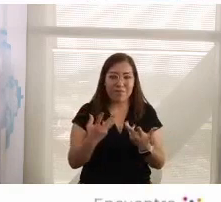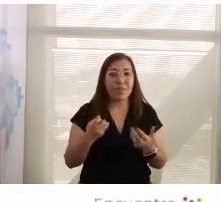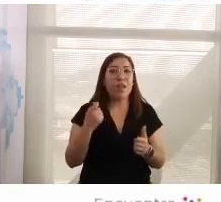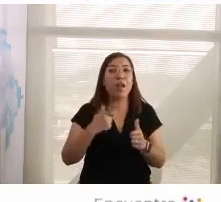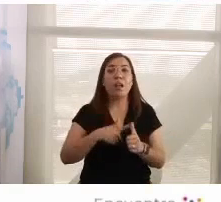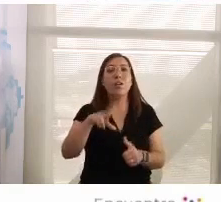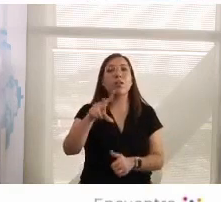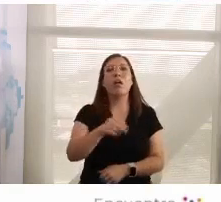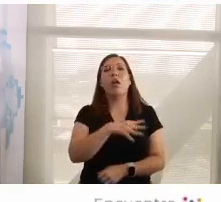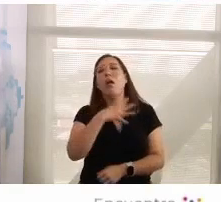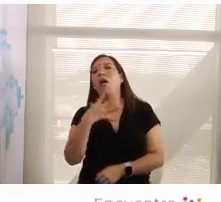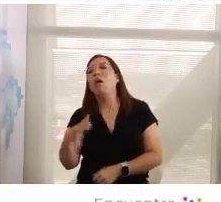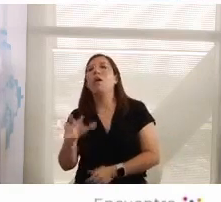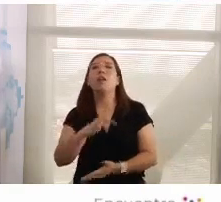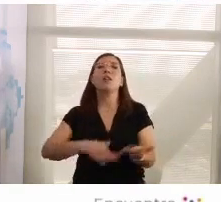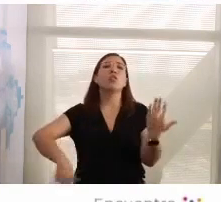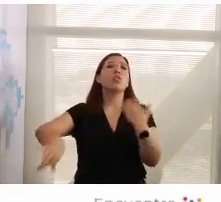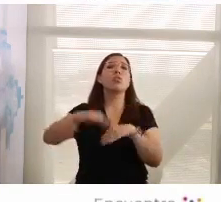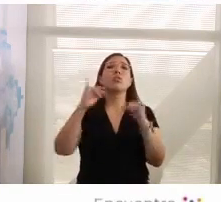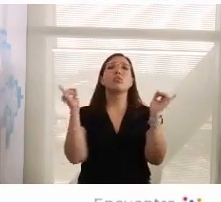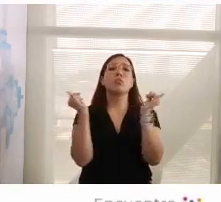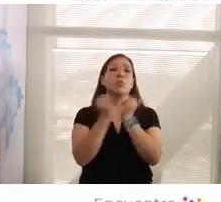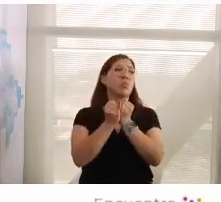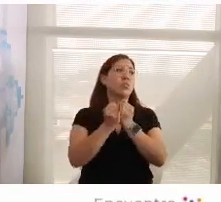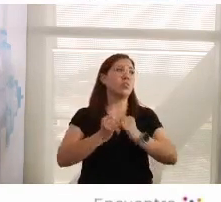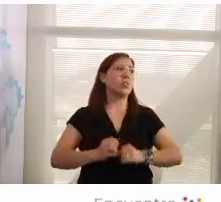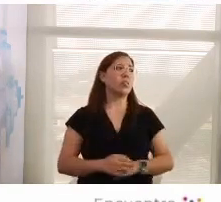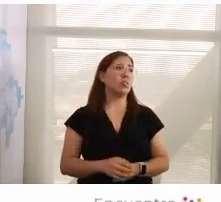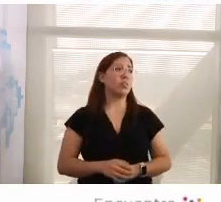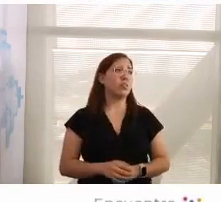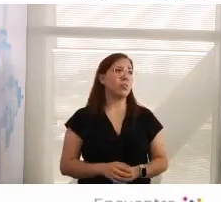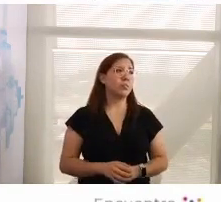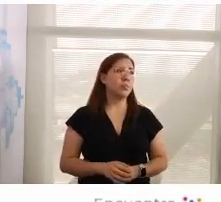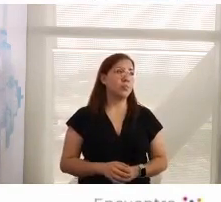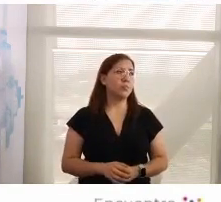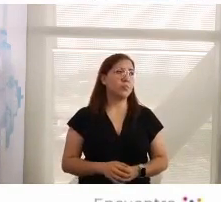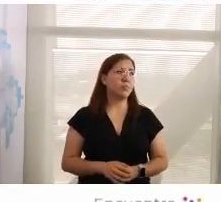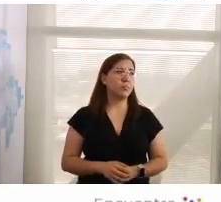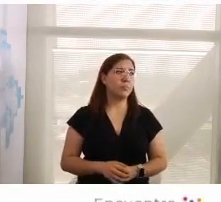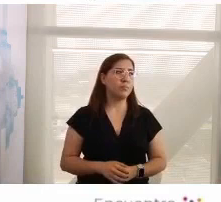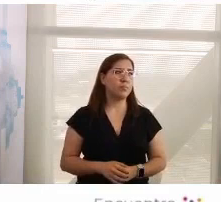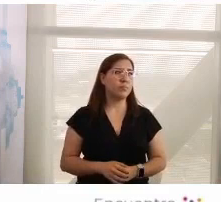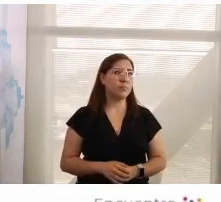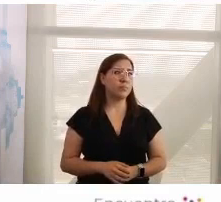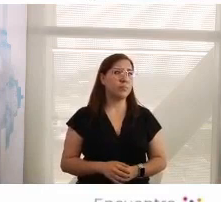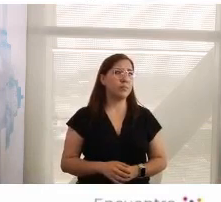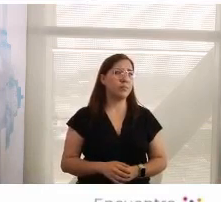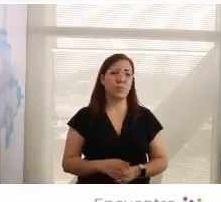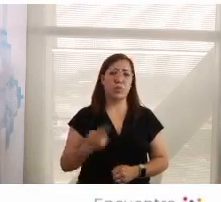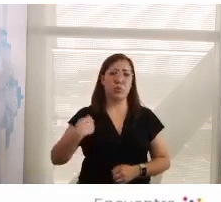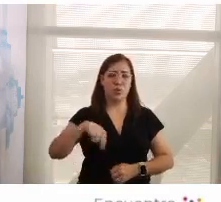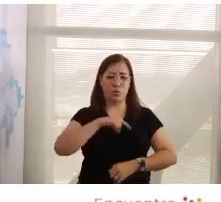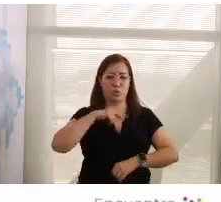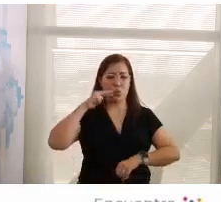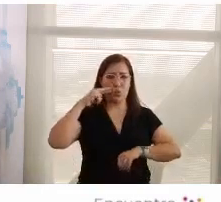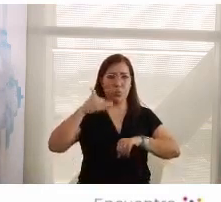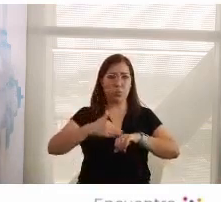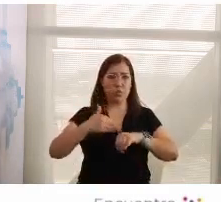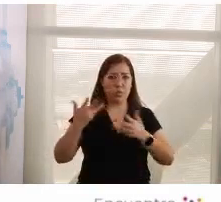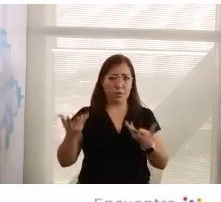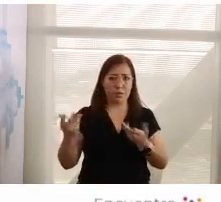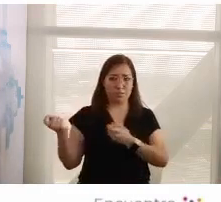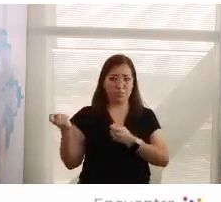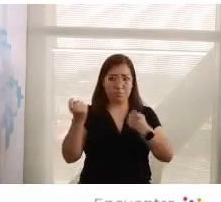generalizar. Y quiero volver un poco atrás porque una de las cosas cuando decía que nosotros éramos responsables de haber cedido espacios